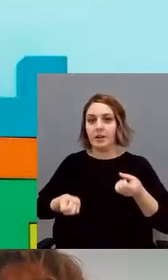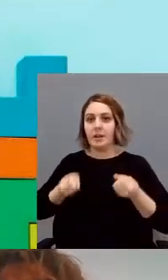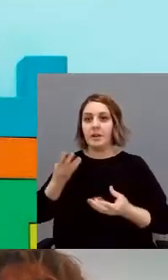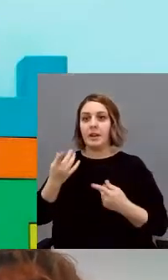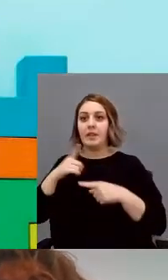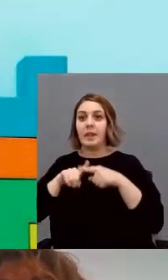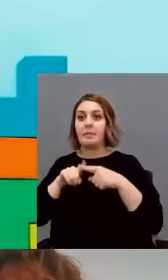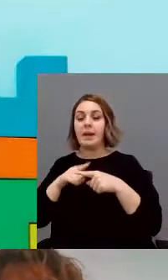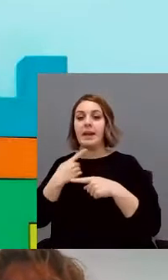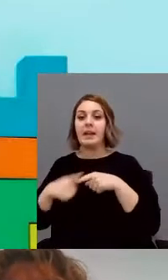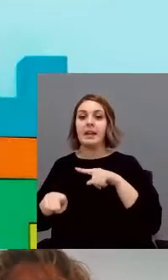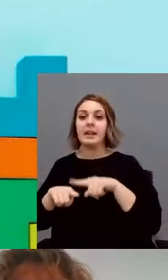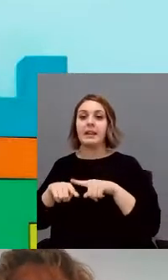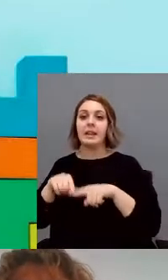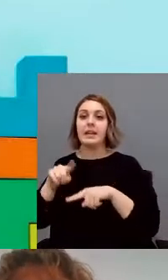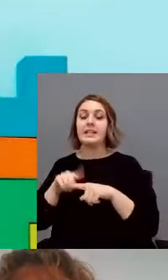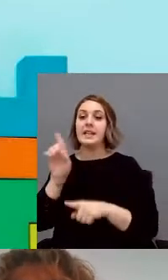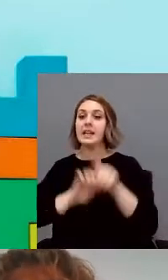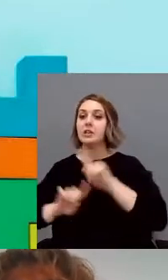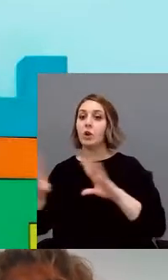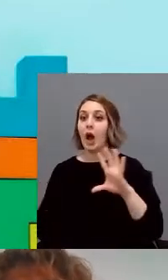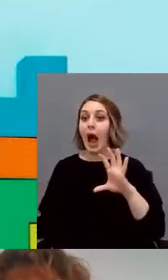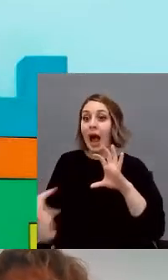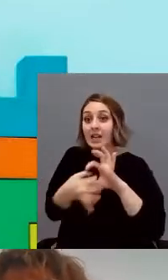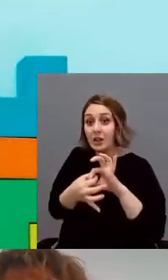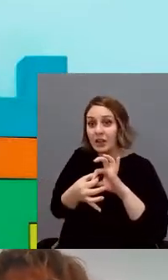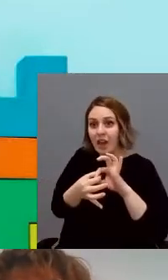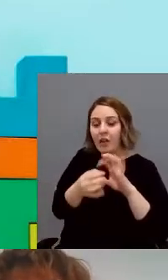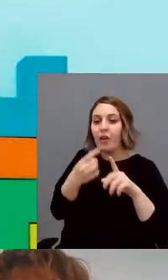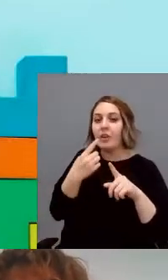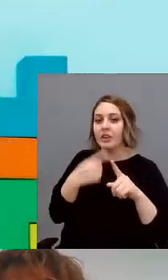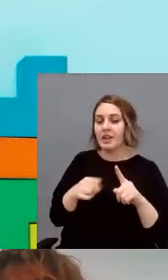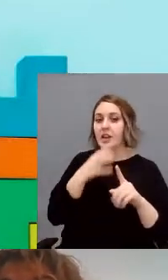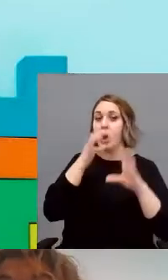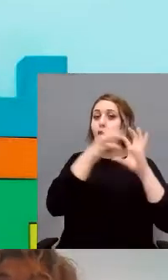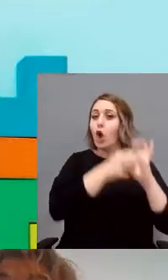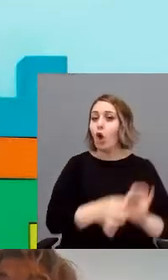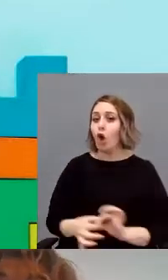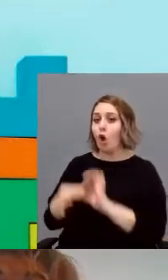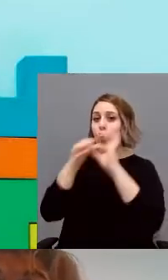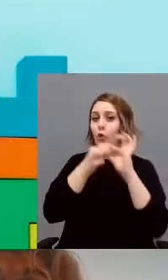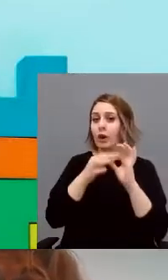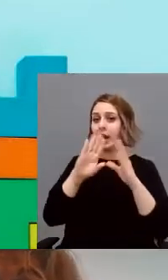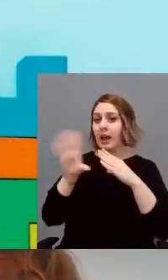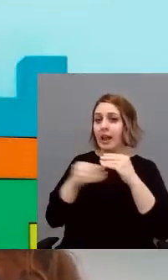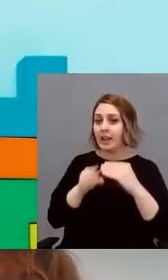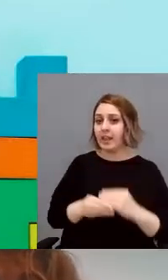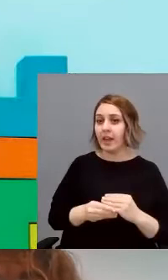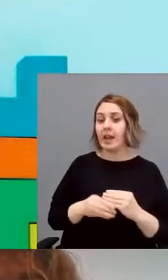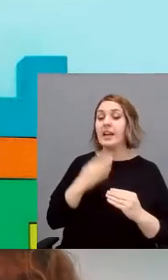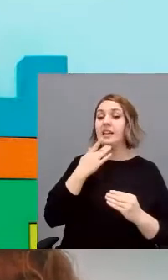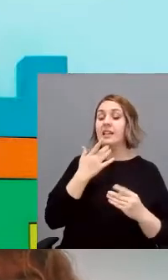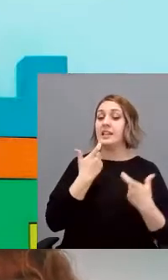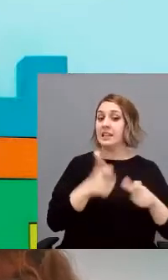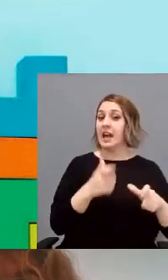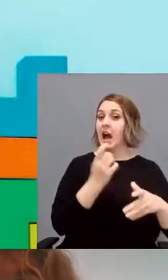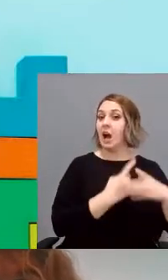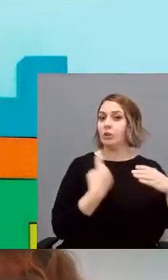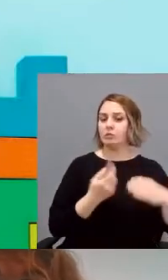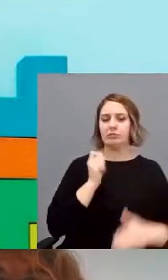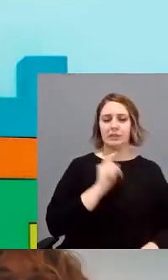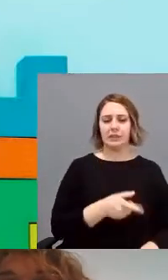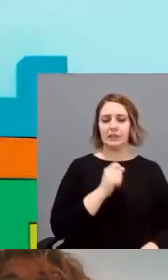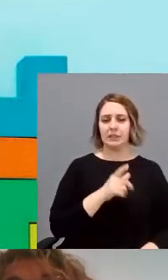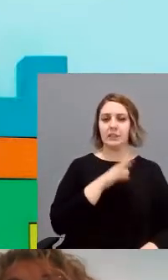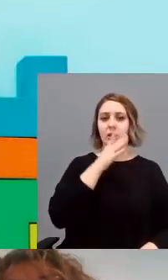si tiene otro trastorno asociado. Entonces, la concurrencia suele ser habitual en el trastorno del espectro del autismo, suele